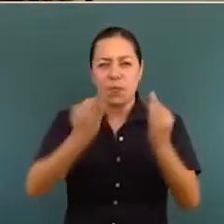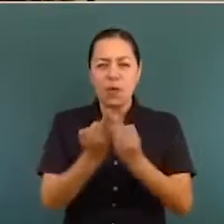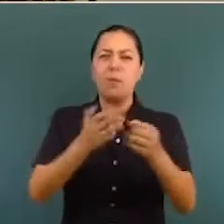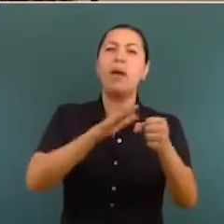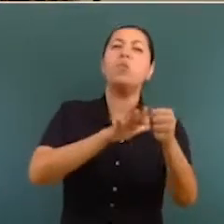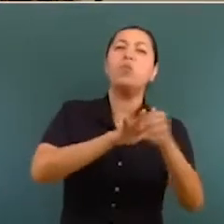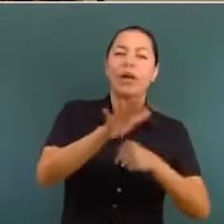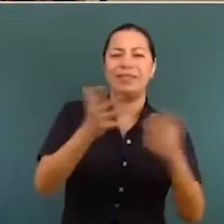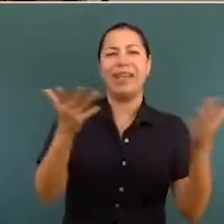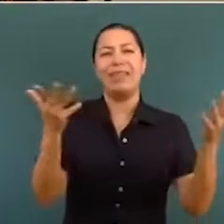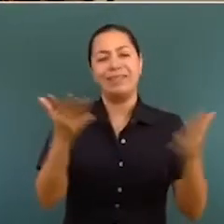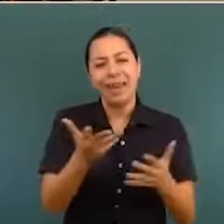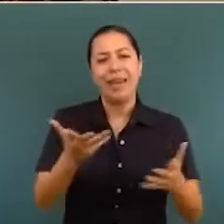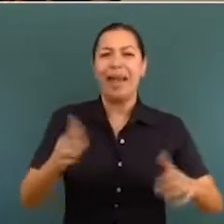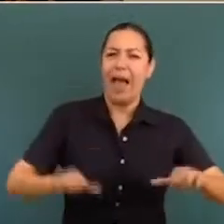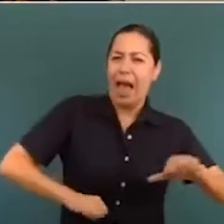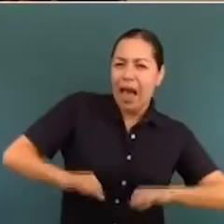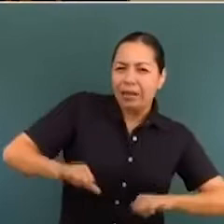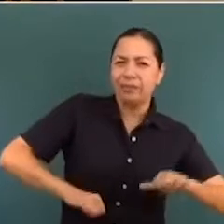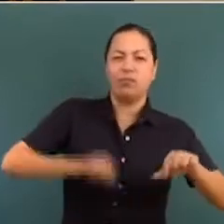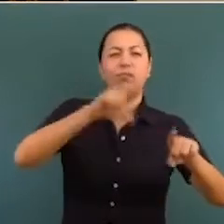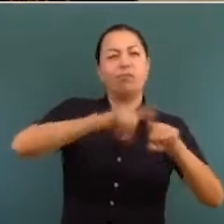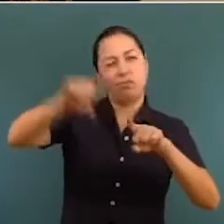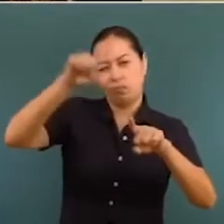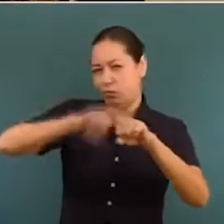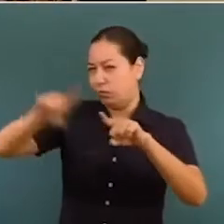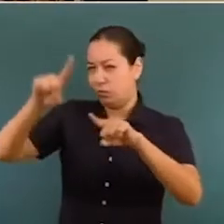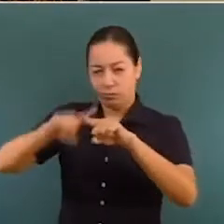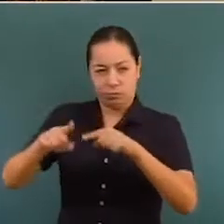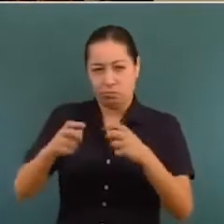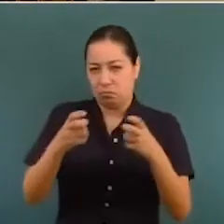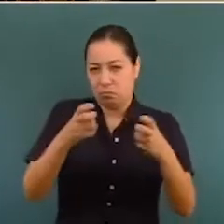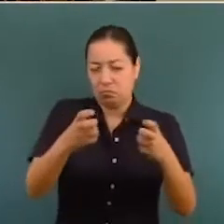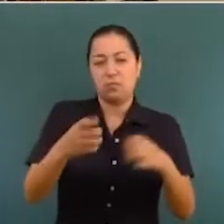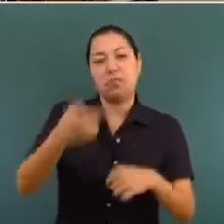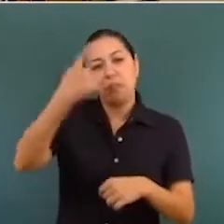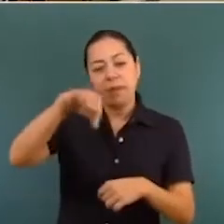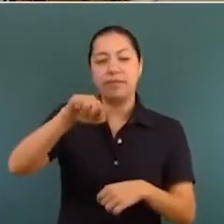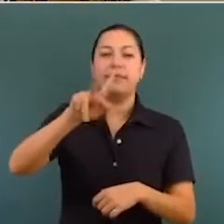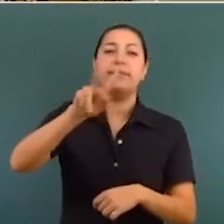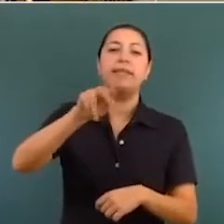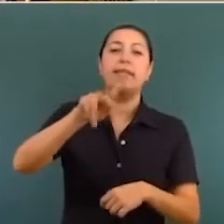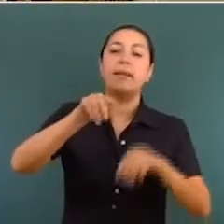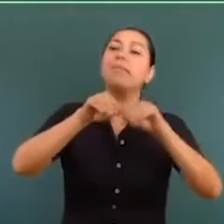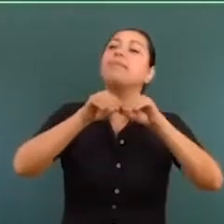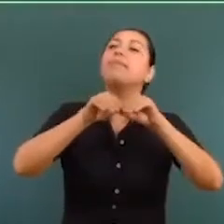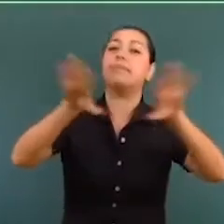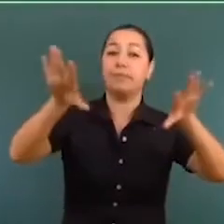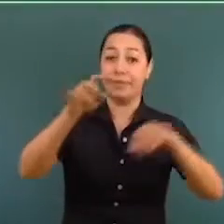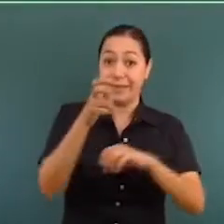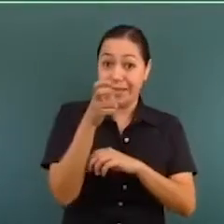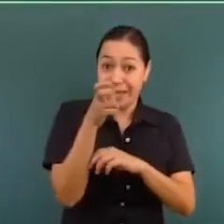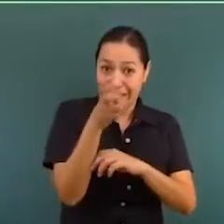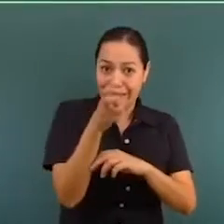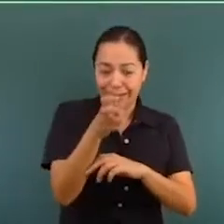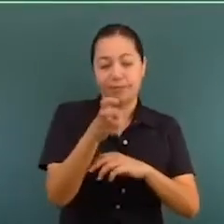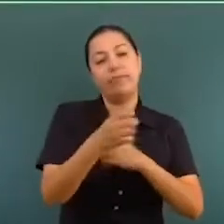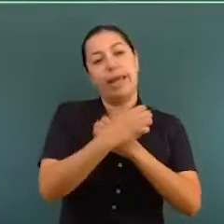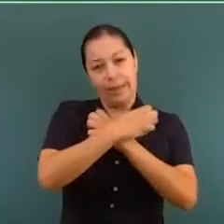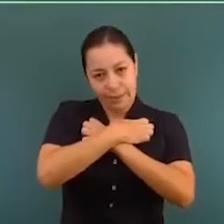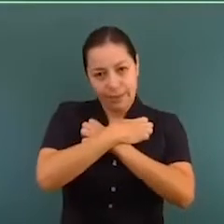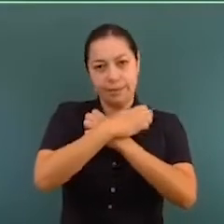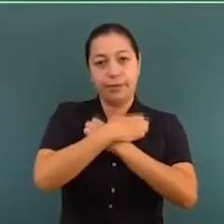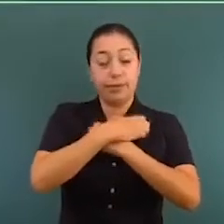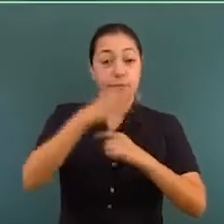este sistema por televisión, este sistema educativo.